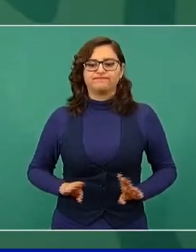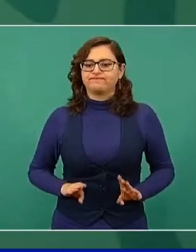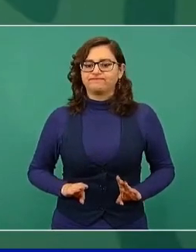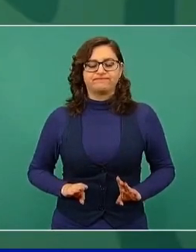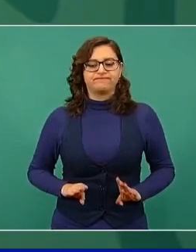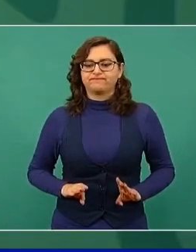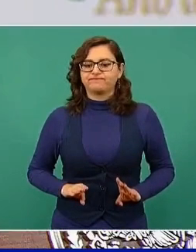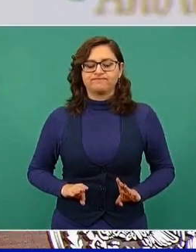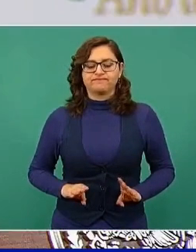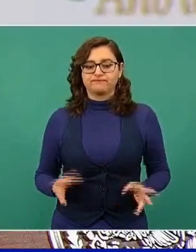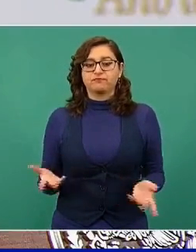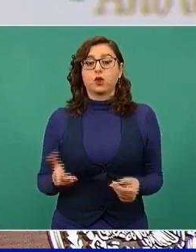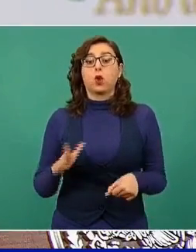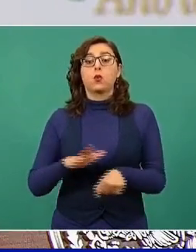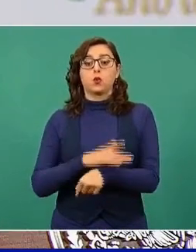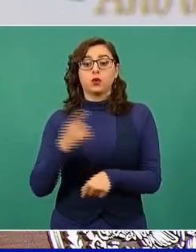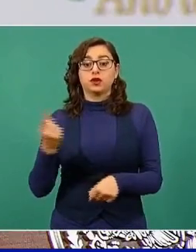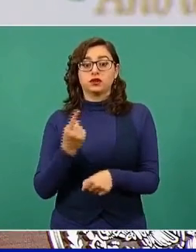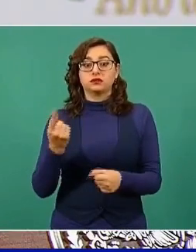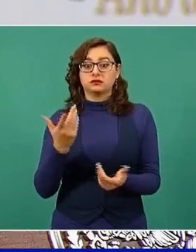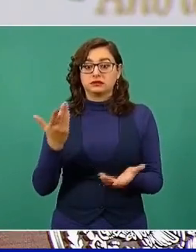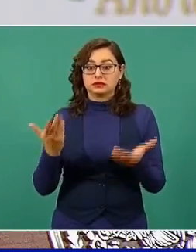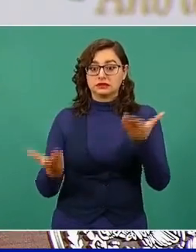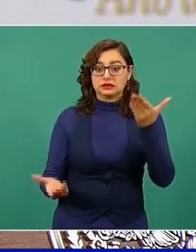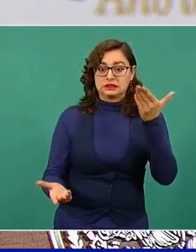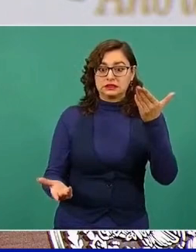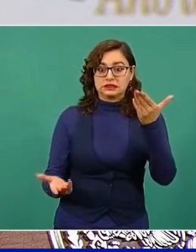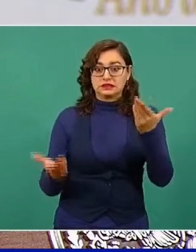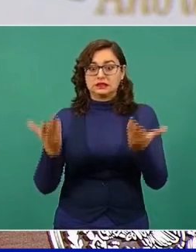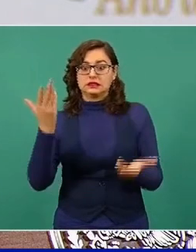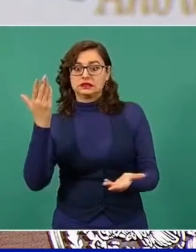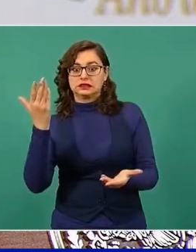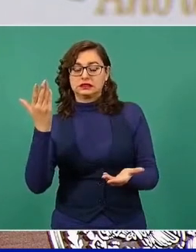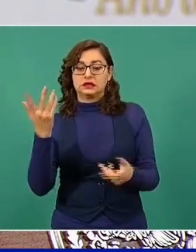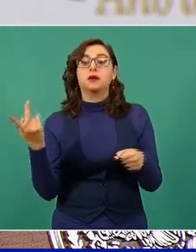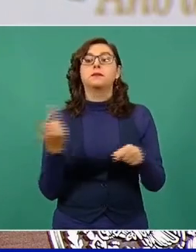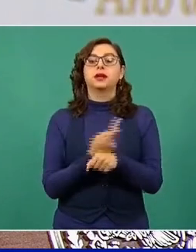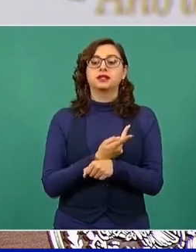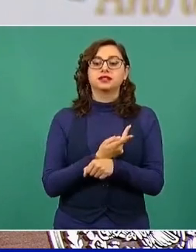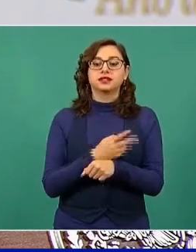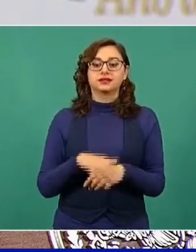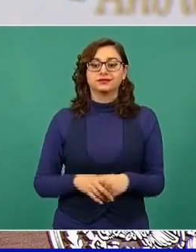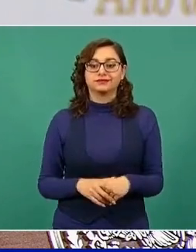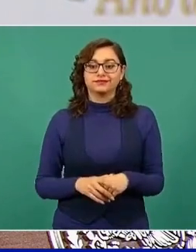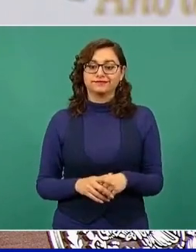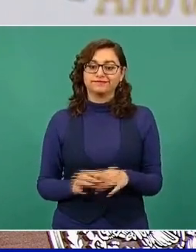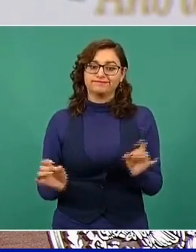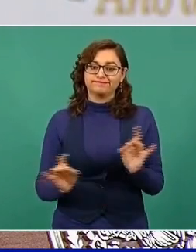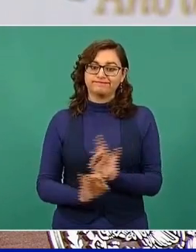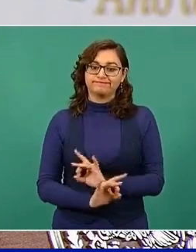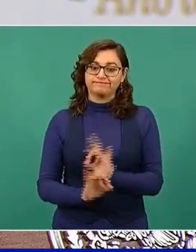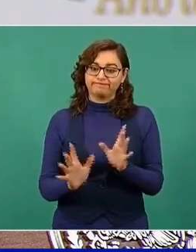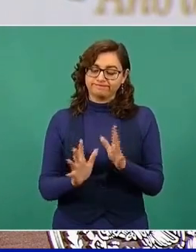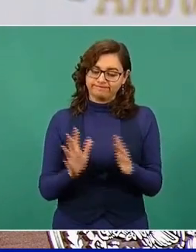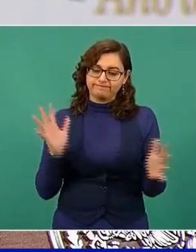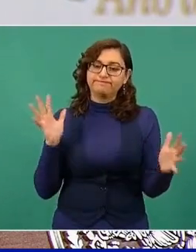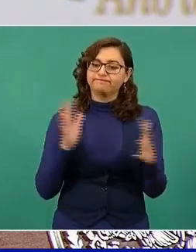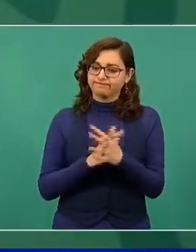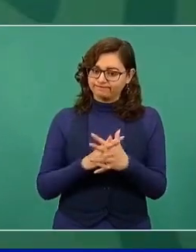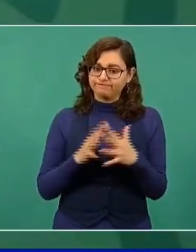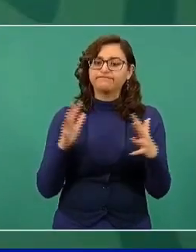querer resolver esas disparidades con el uso de la fuerza, con lo bélico,